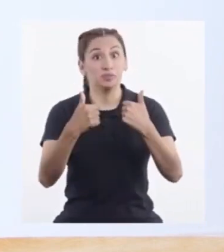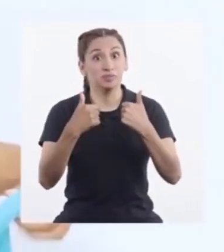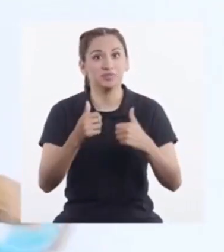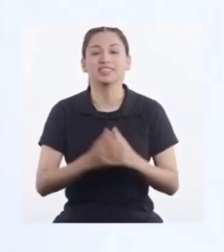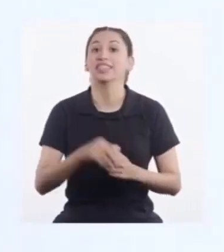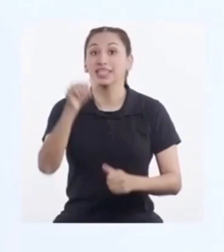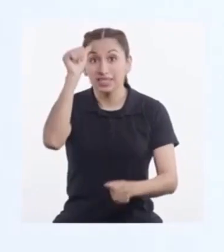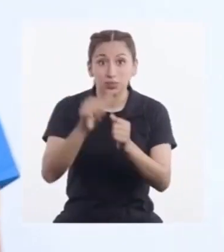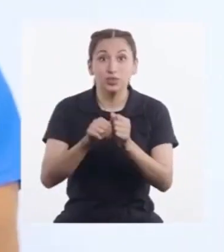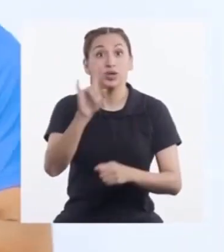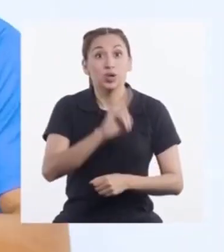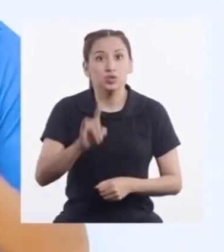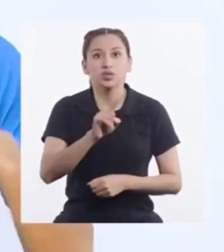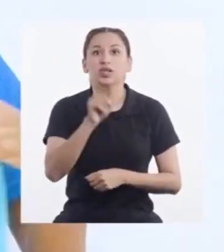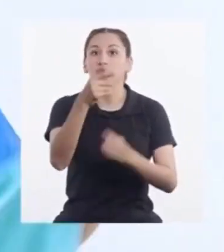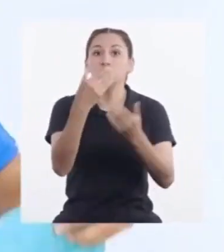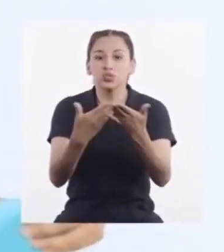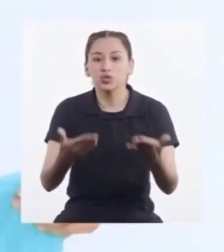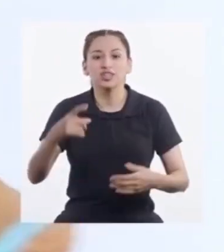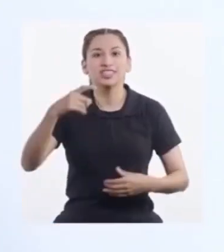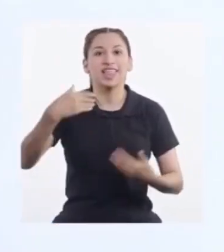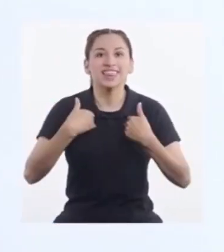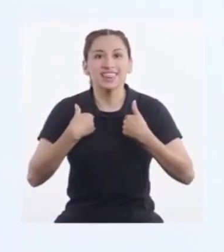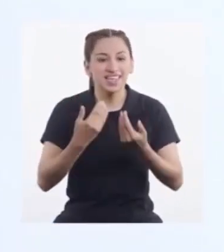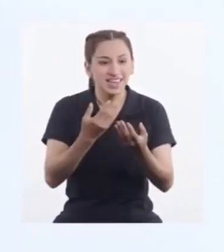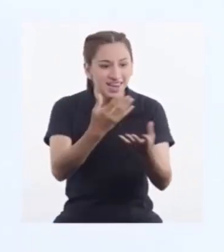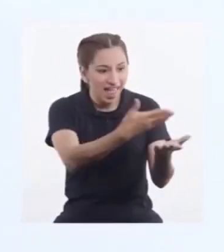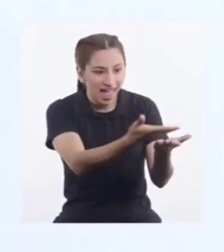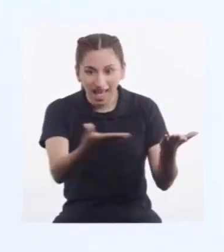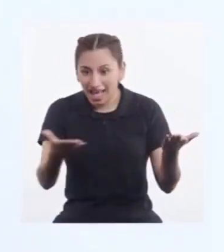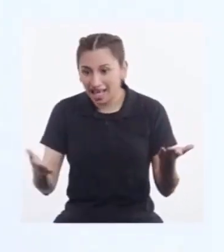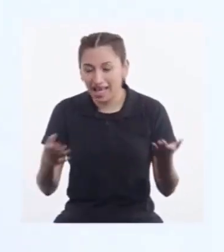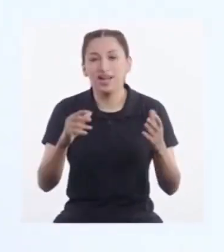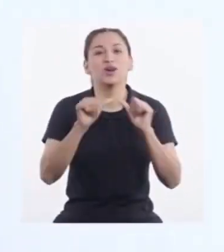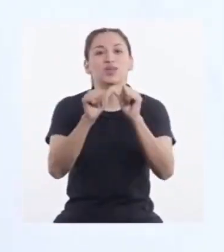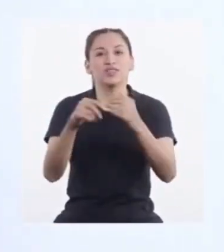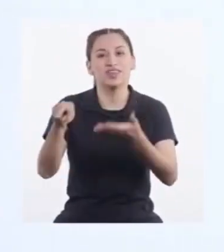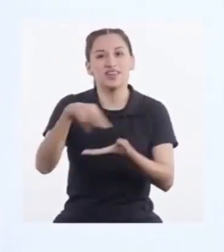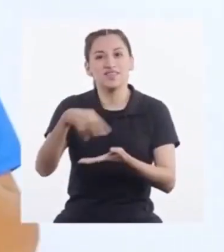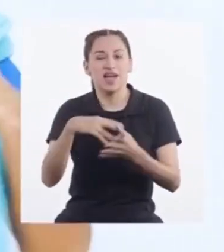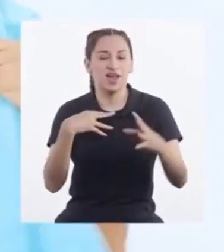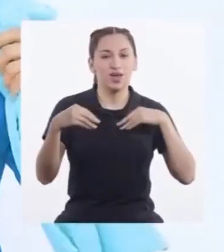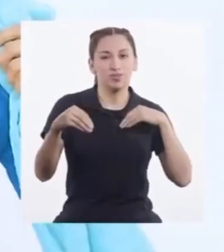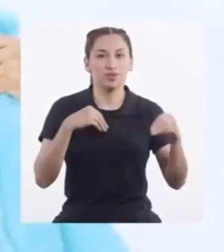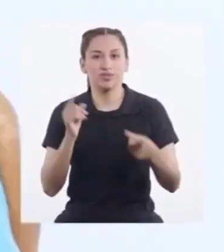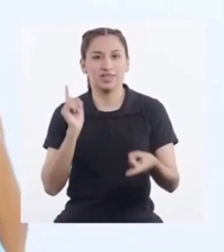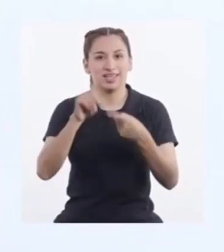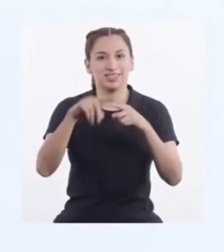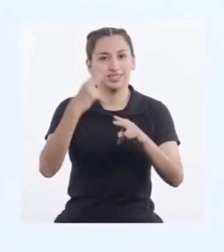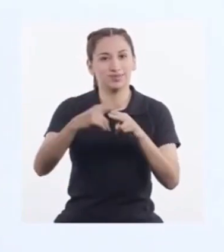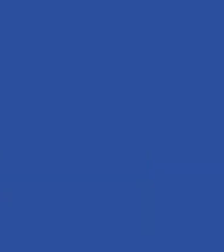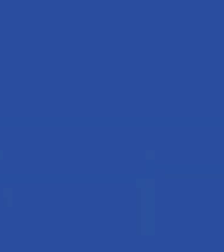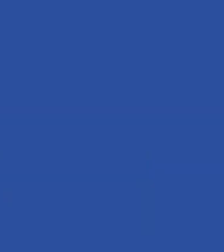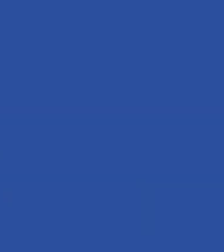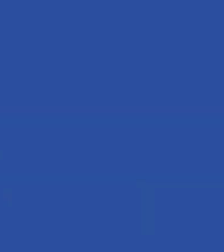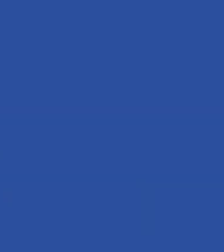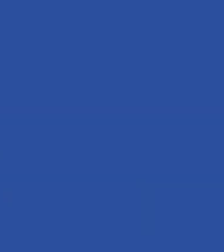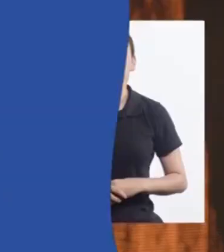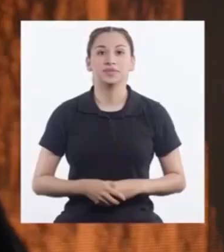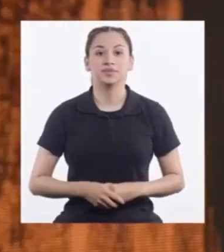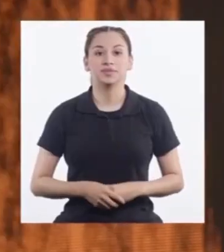bien Recuerden seguir utilizando Las cosas que tienen A la mano Para seguir bailando Y moviéndonos Hasta pronto